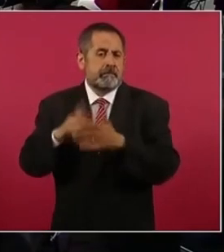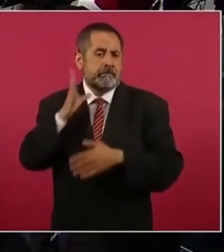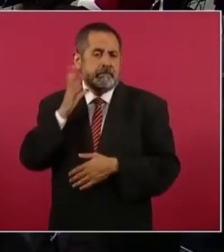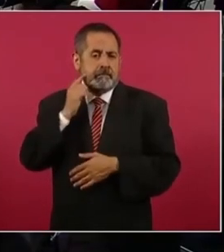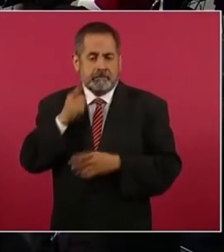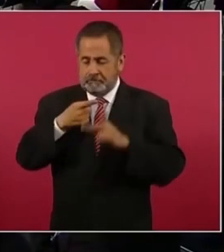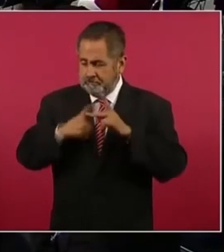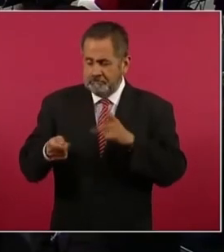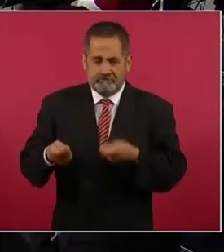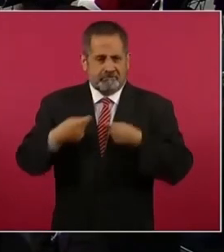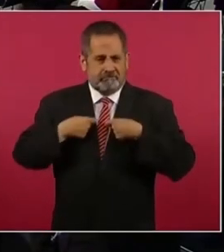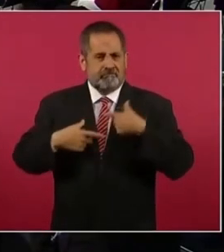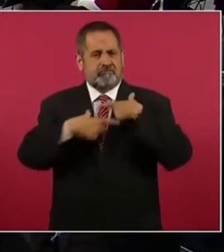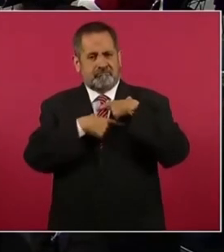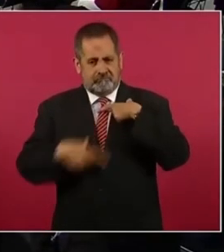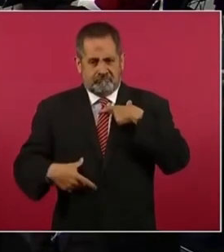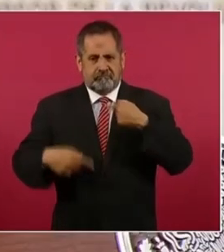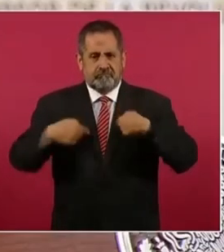posesión